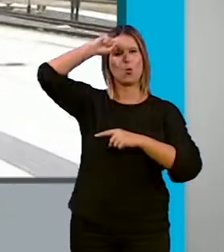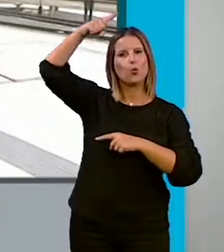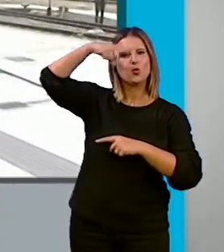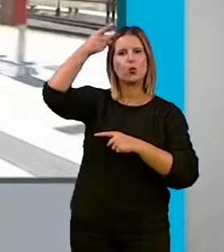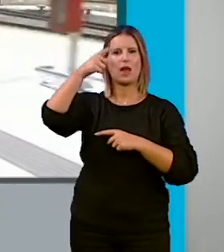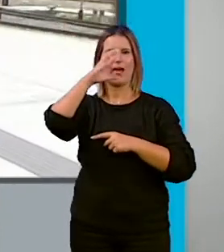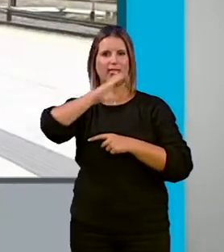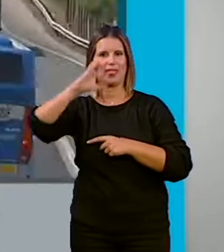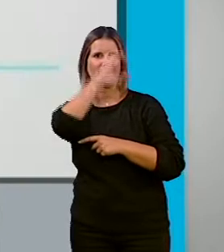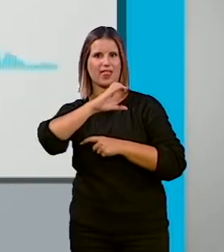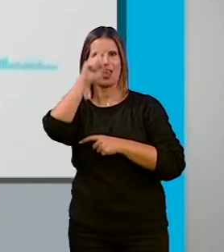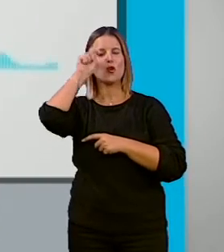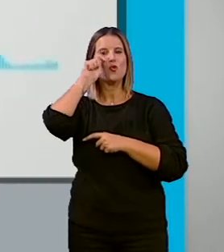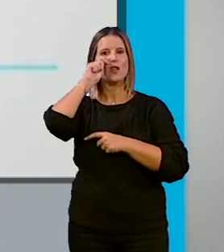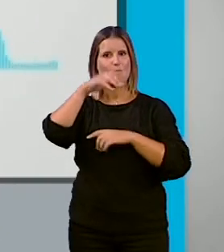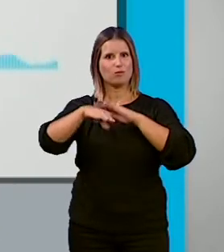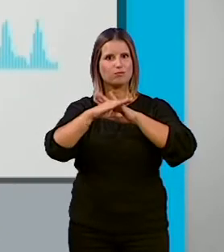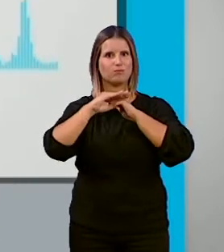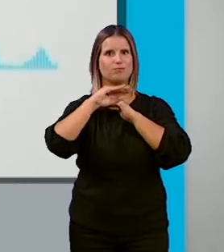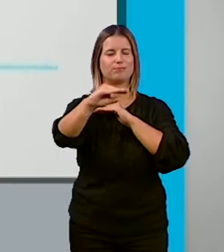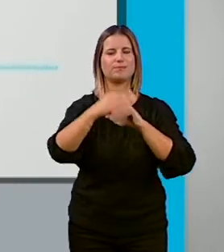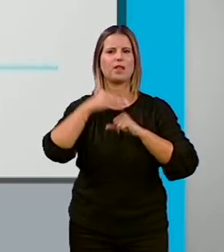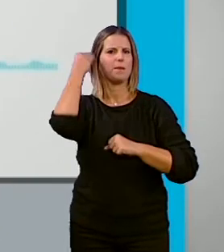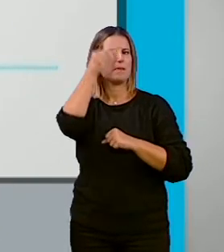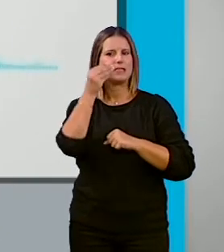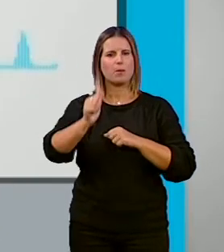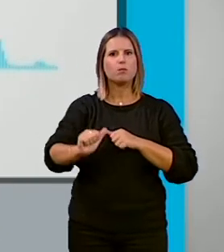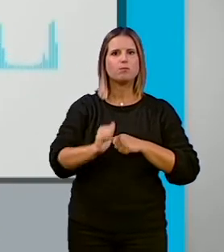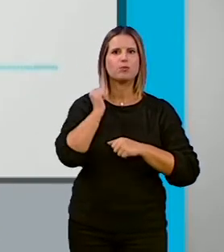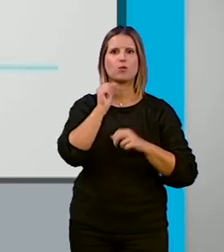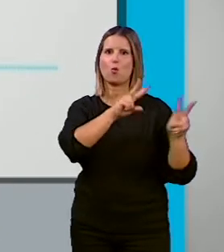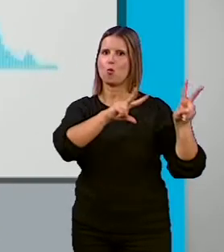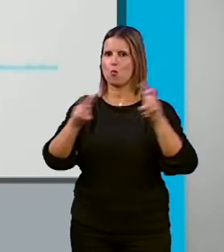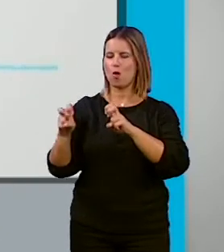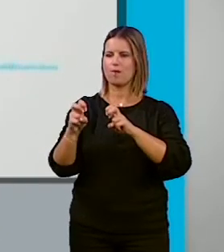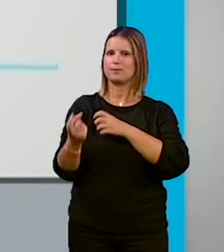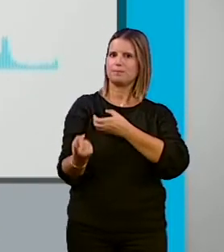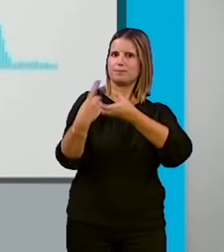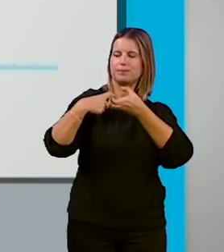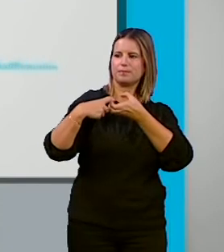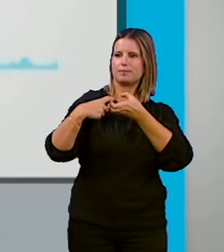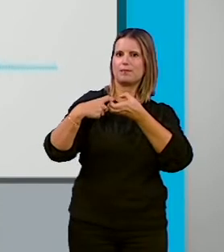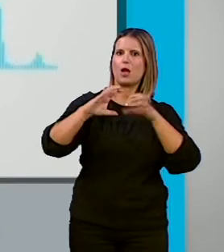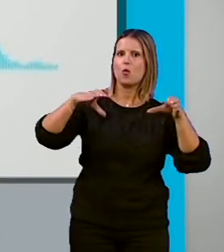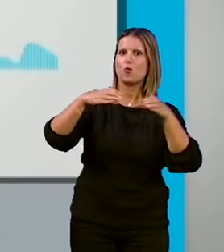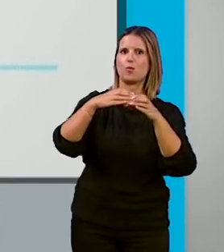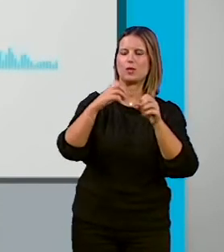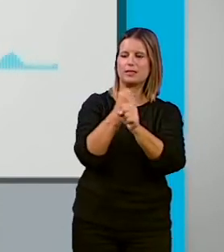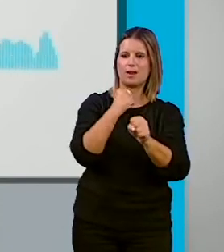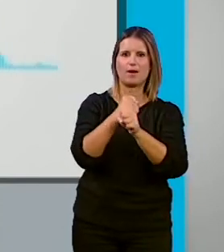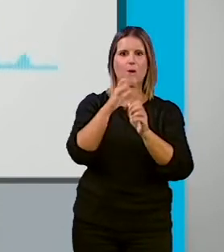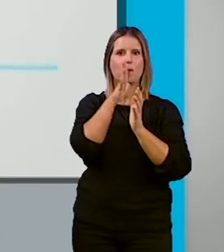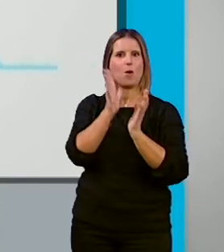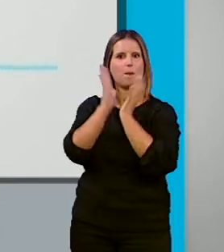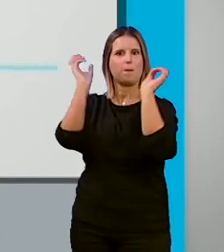y del turismo sostenible. Creemos que tienen una nueva oportunidad de incorporarse al trabajo de este Pacto por Granada